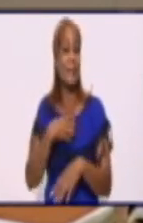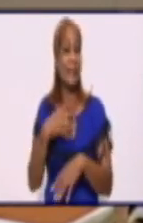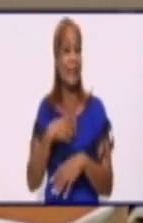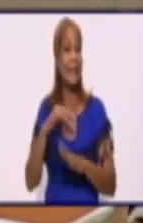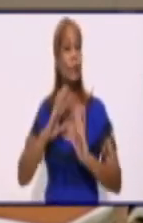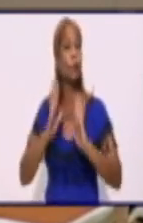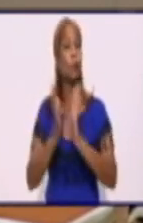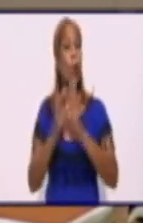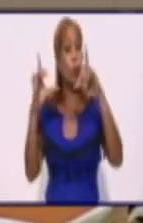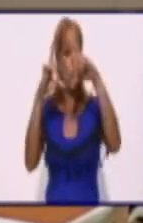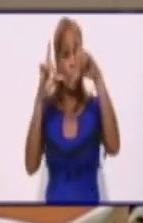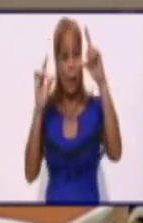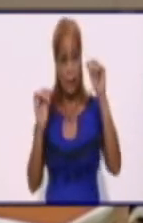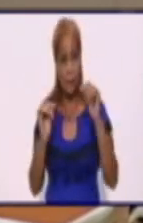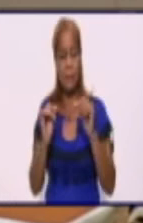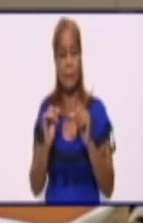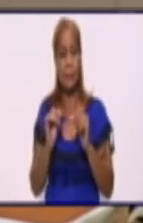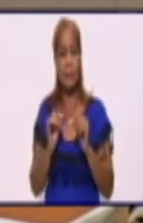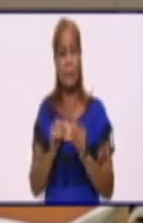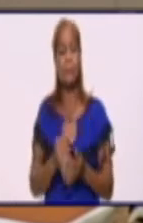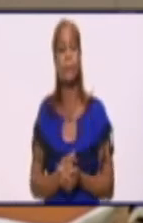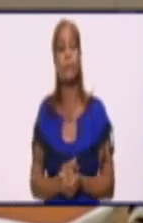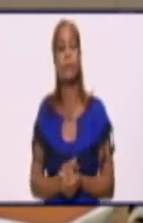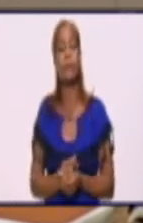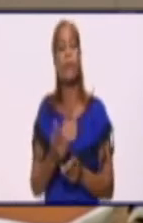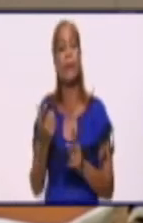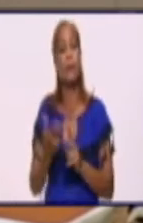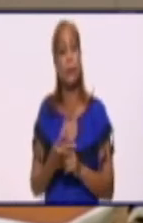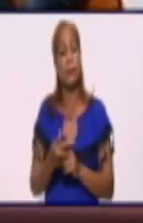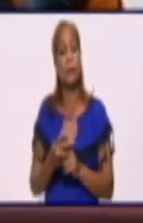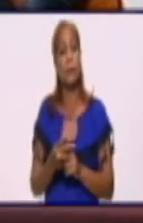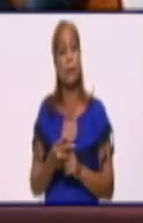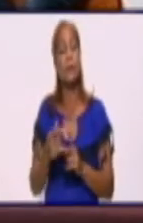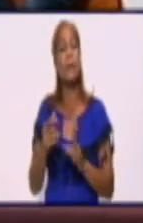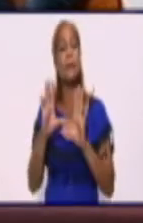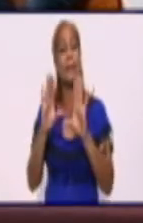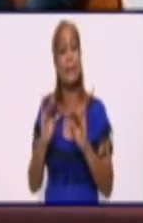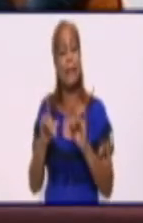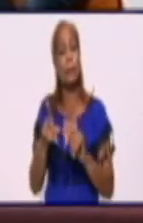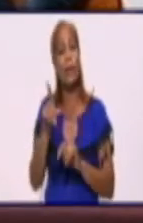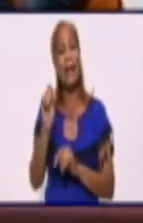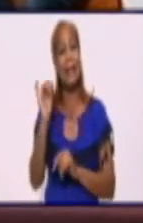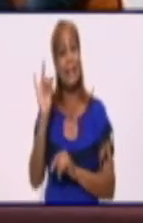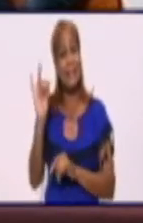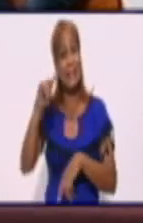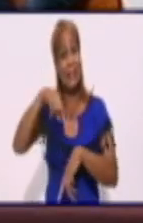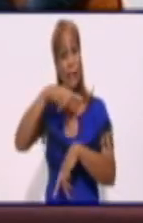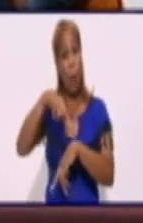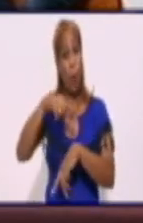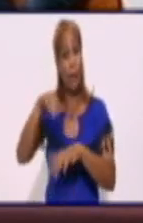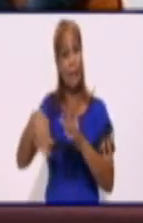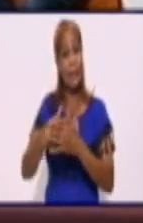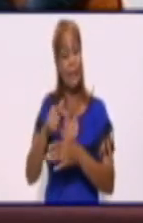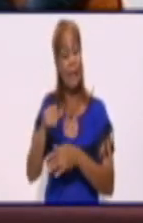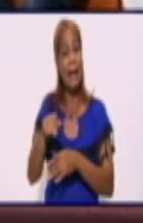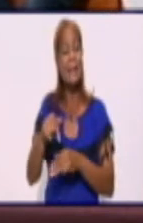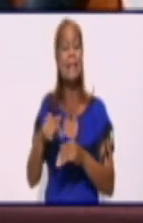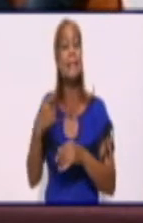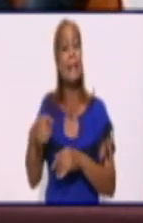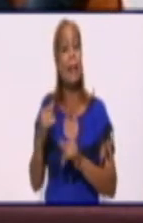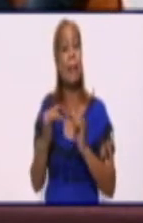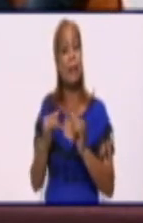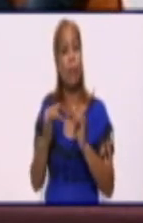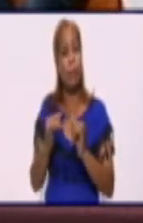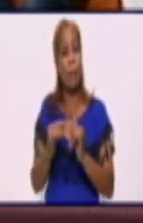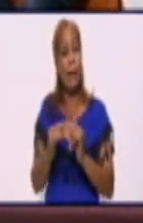para el día de hoy. Acotando que a las 17 horas del día de hoy se debe de dar una panorámica ya más actualizada sobre el